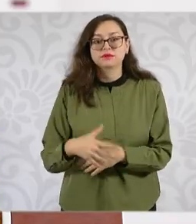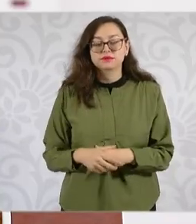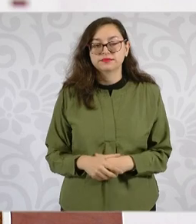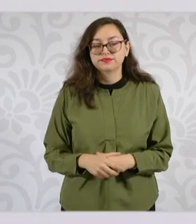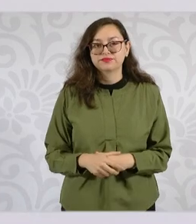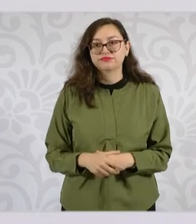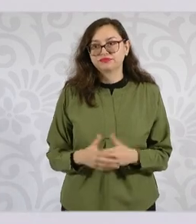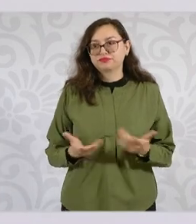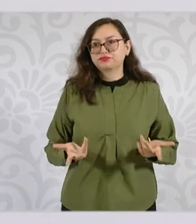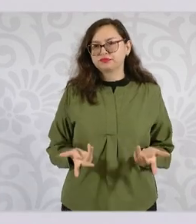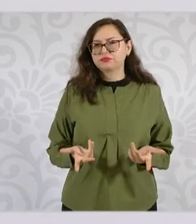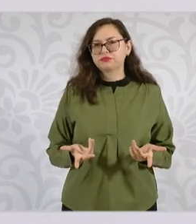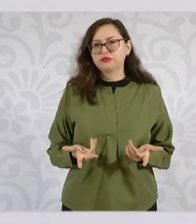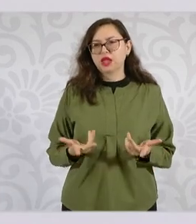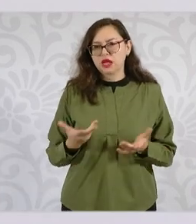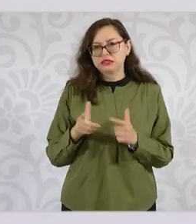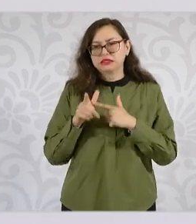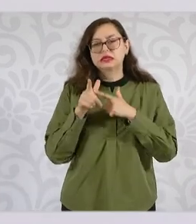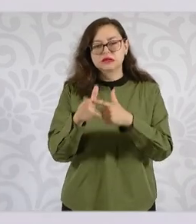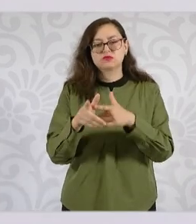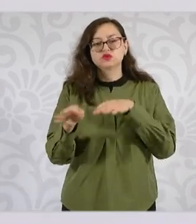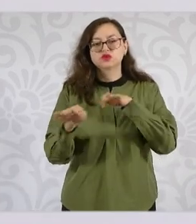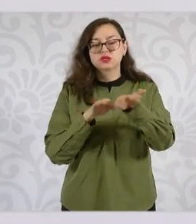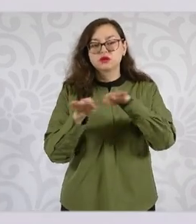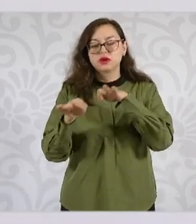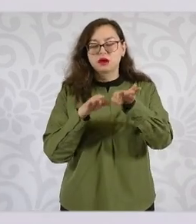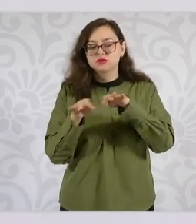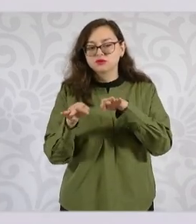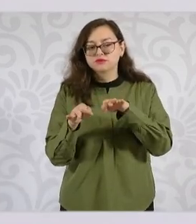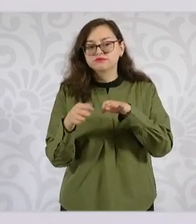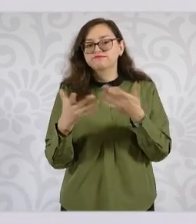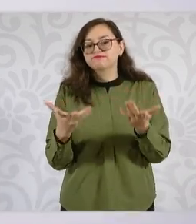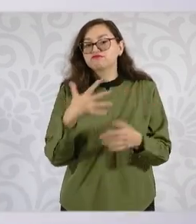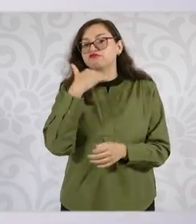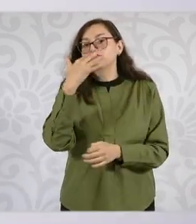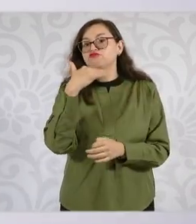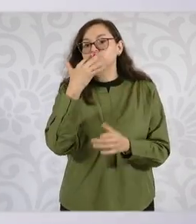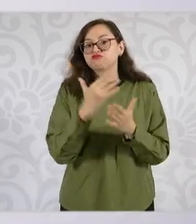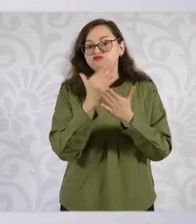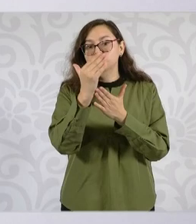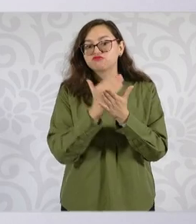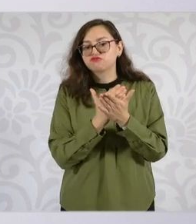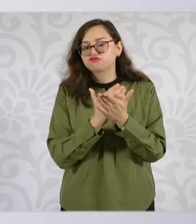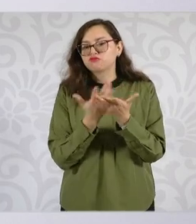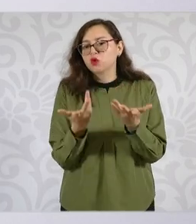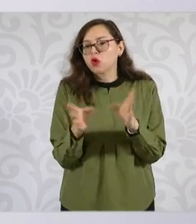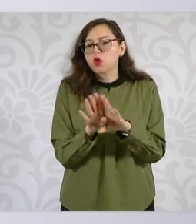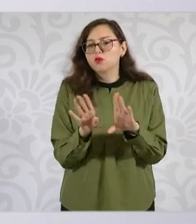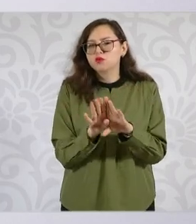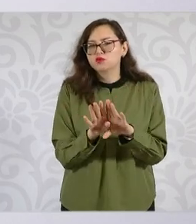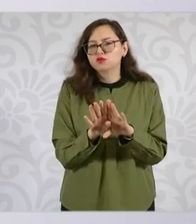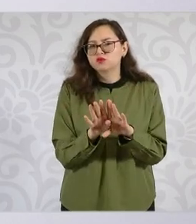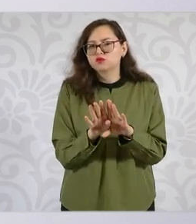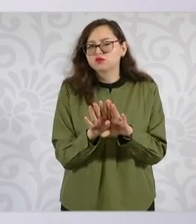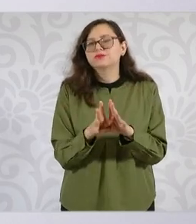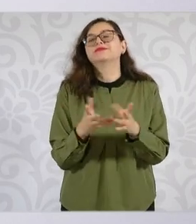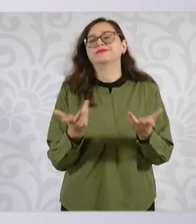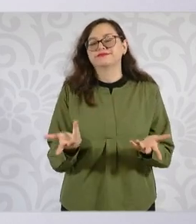saber que o cómo podemos saber que disminuyó la corrupción? Porque aumentaron los ingresos tributarios